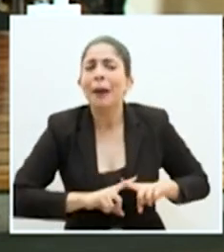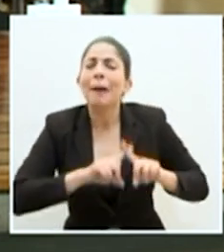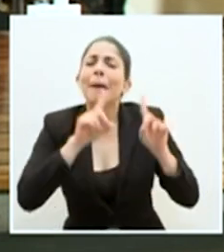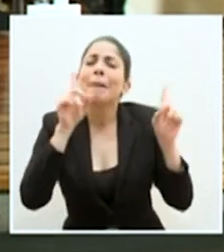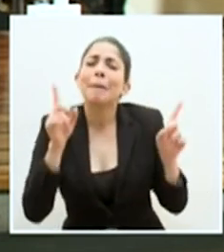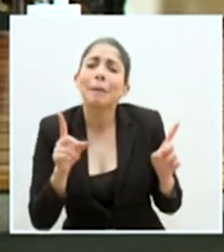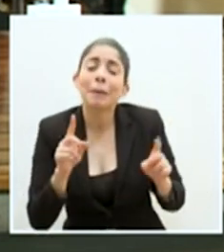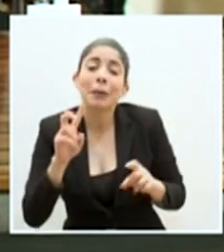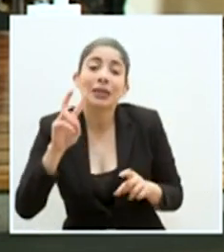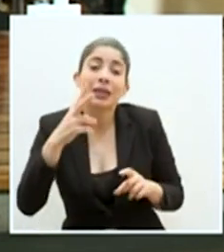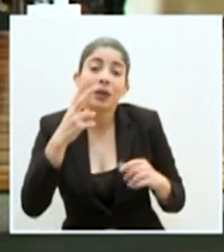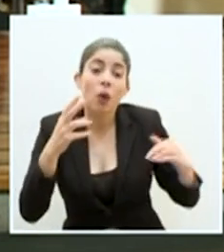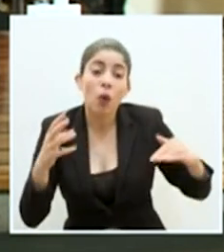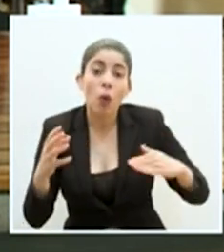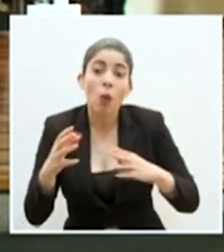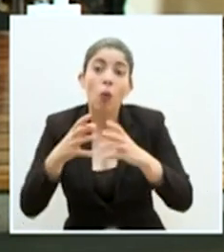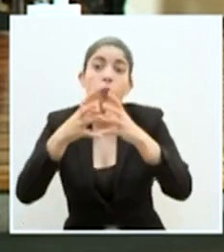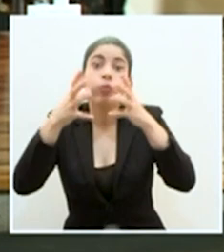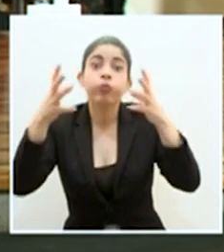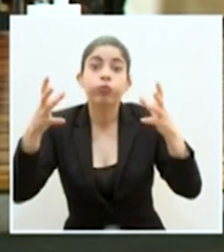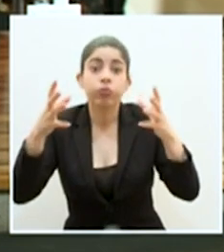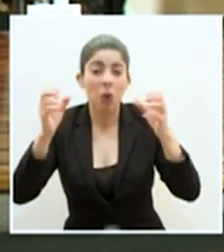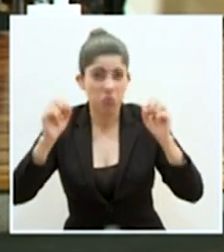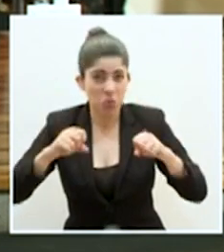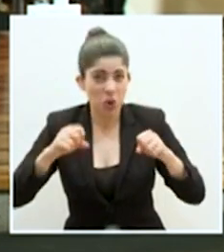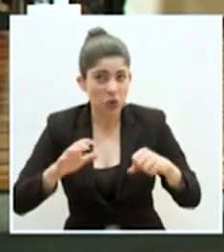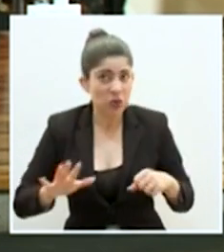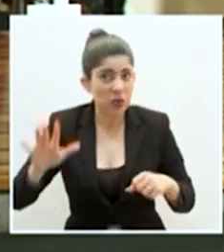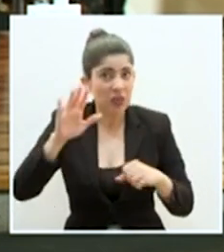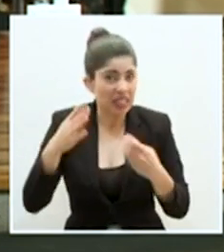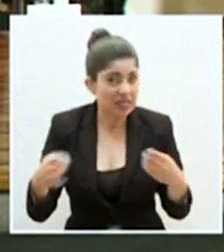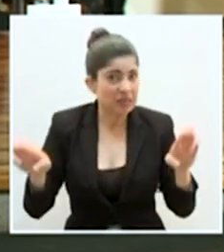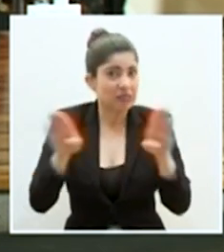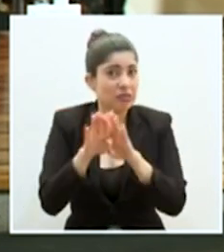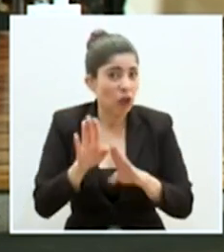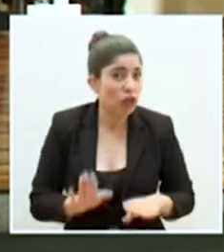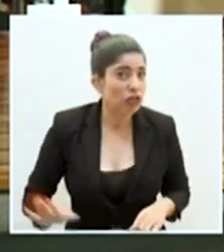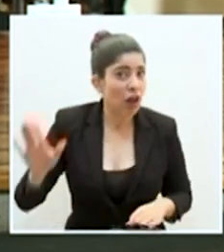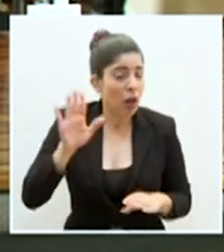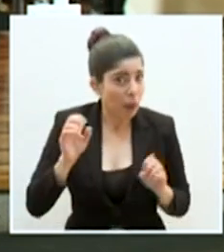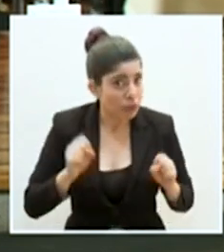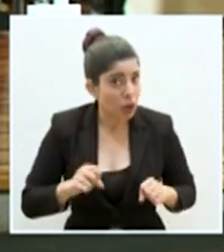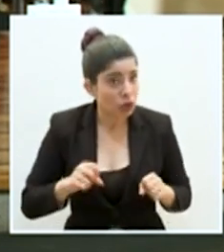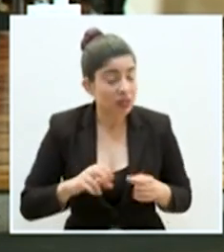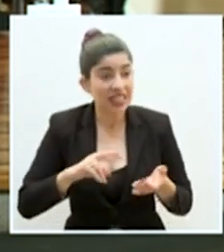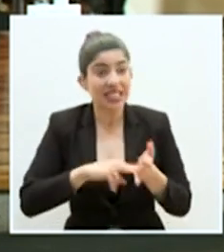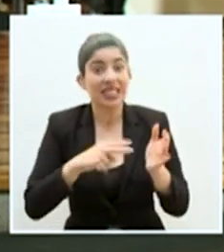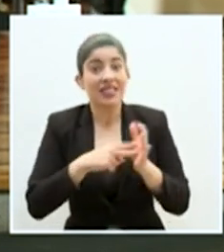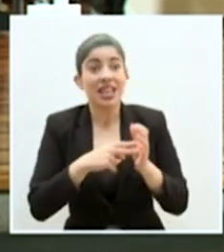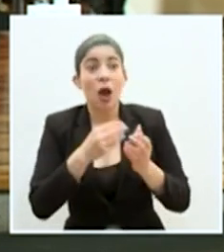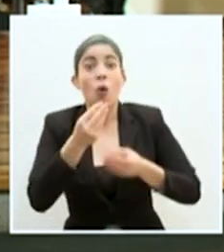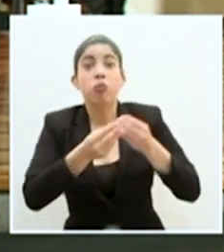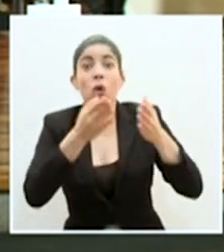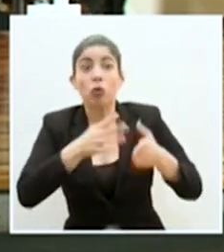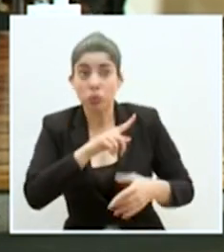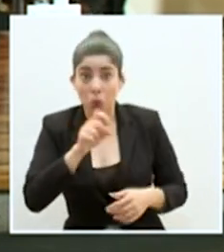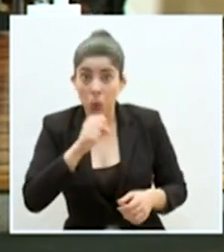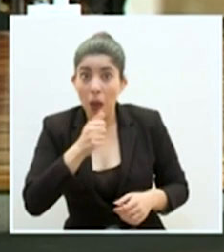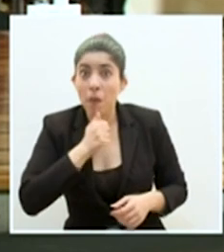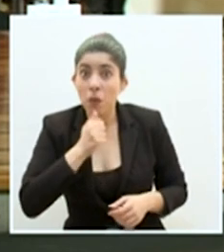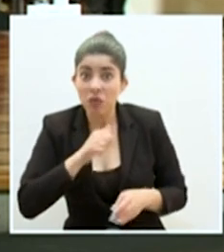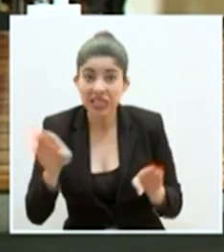¿una segunda ola de confinamiento general podría ser realidad? ¿Podrían soportarlo los sectores productivos?